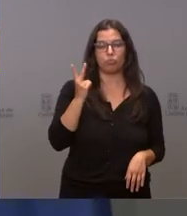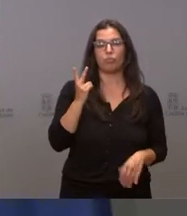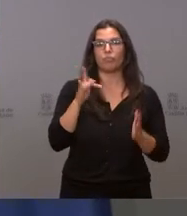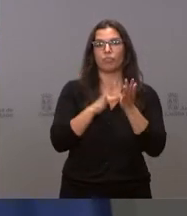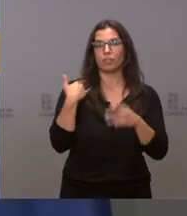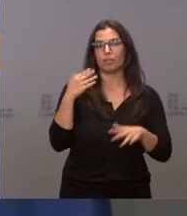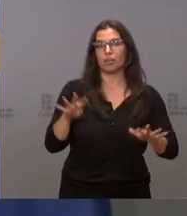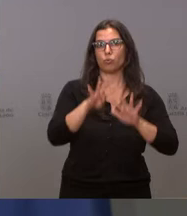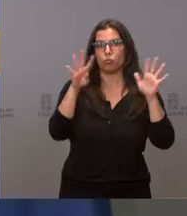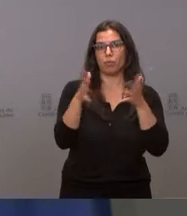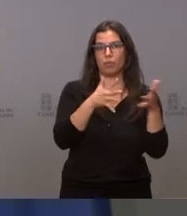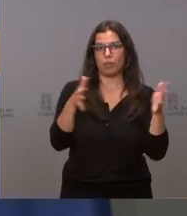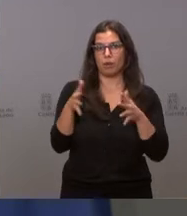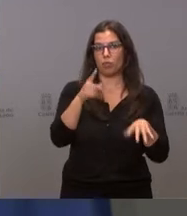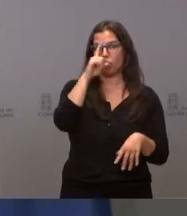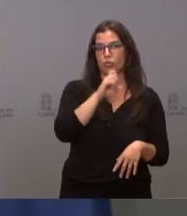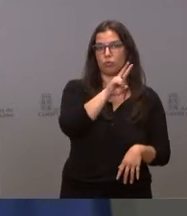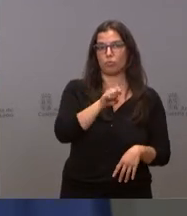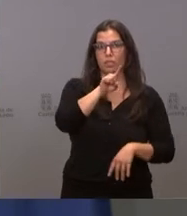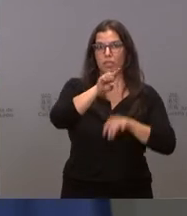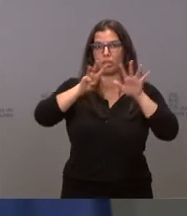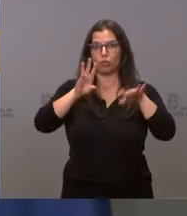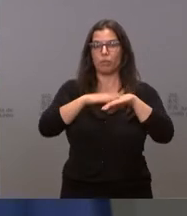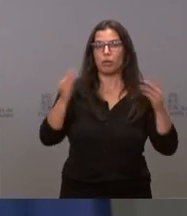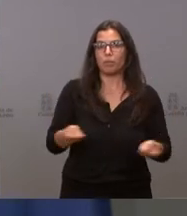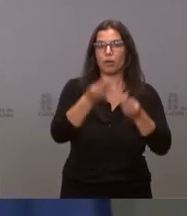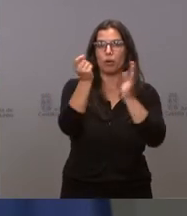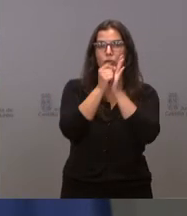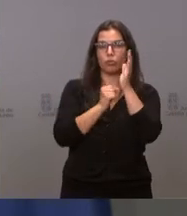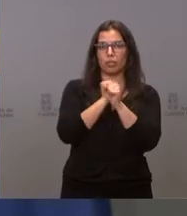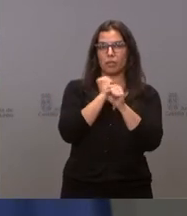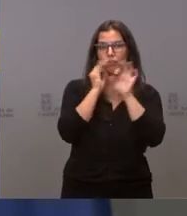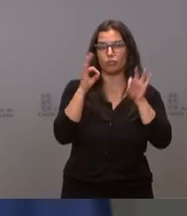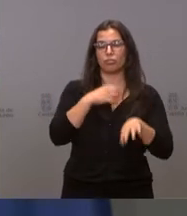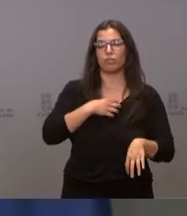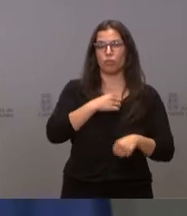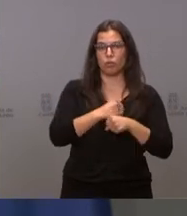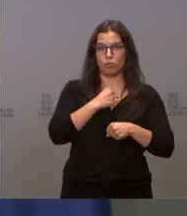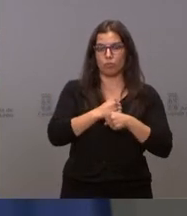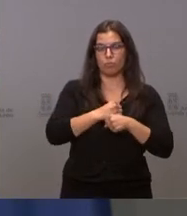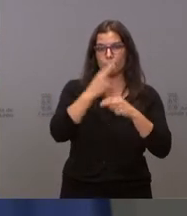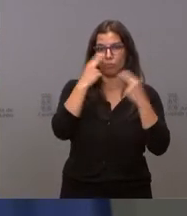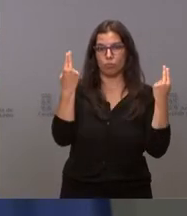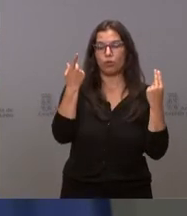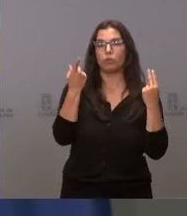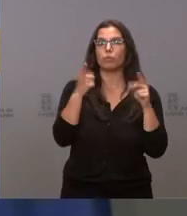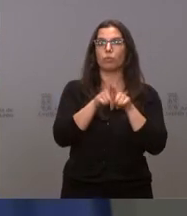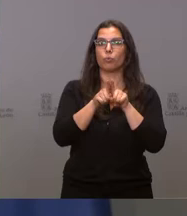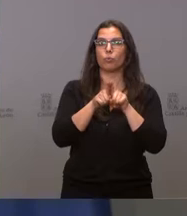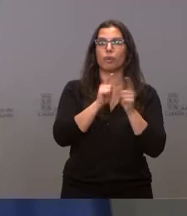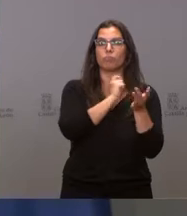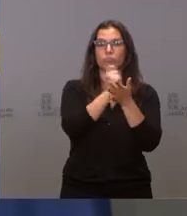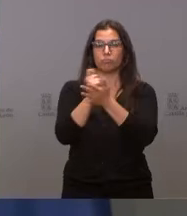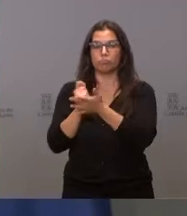9 de marzo de 2018 para la mejora del empleo público y las condiciones de trabajo que contempla un incremento retributivo para el